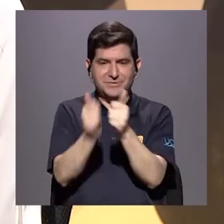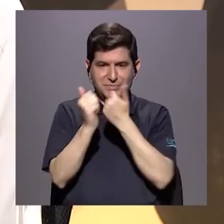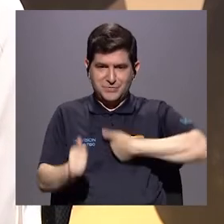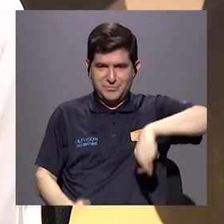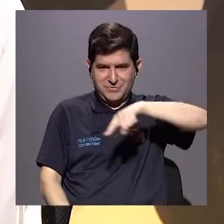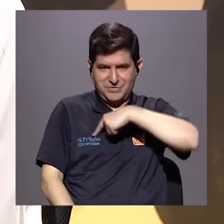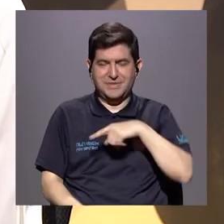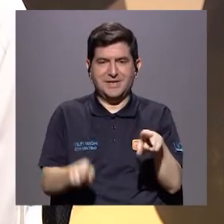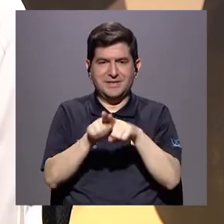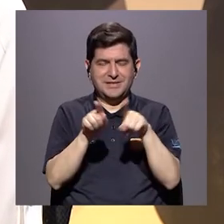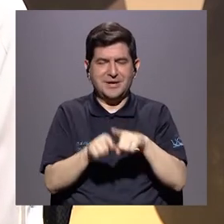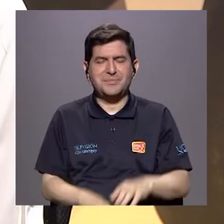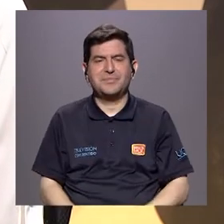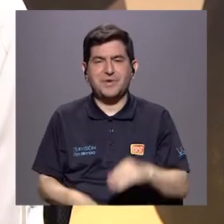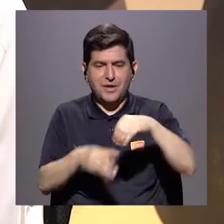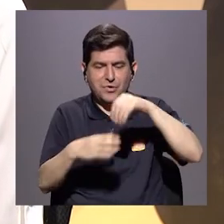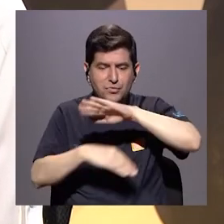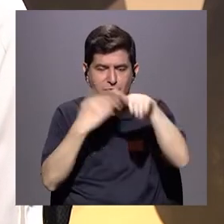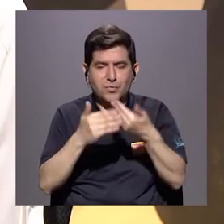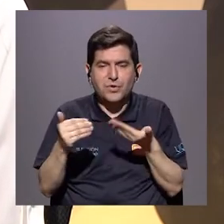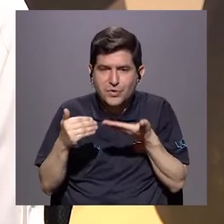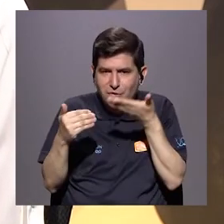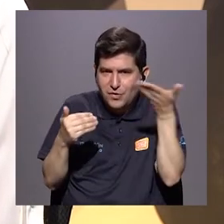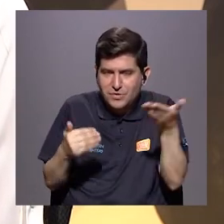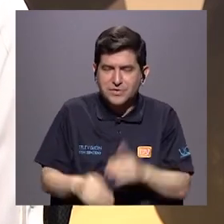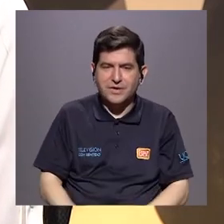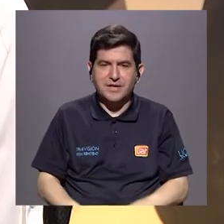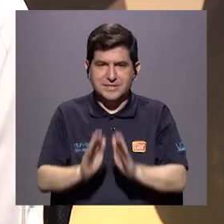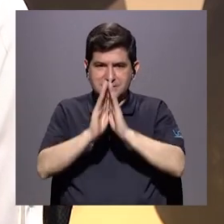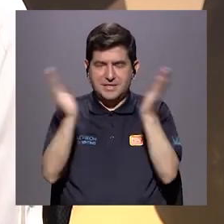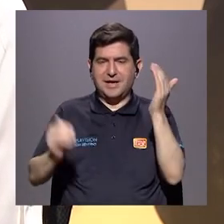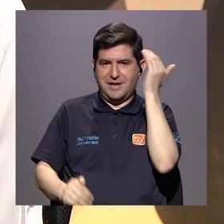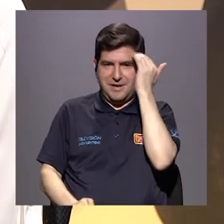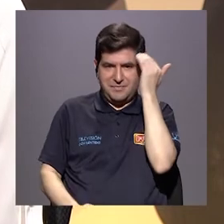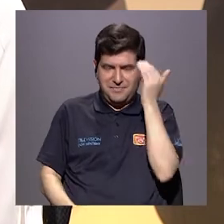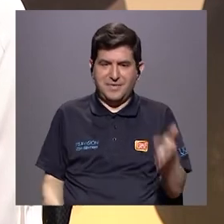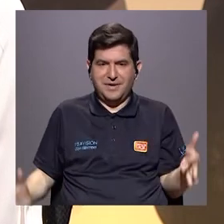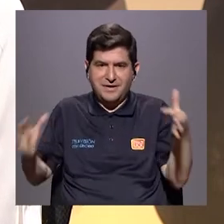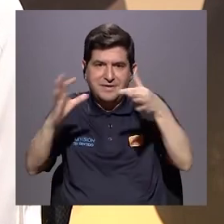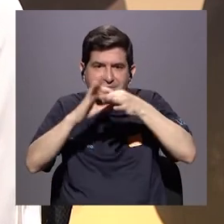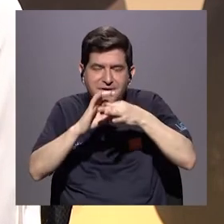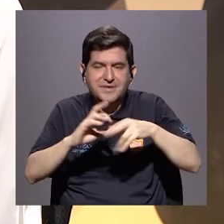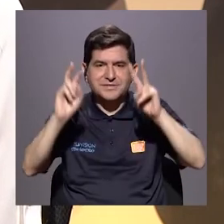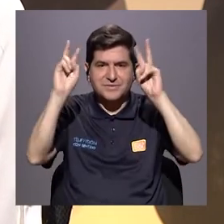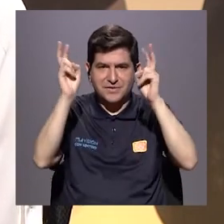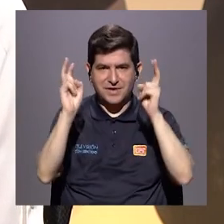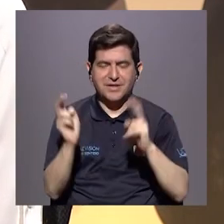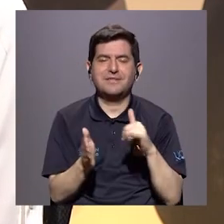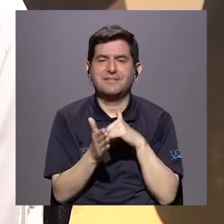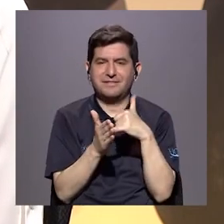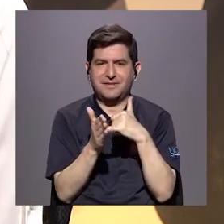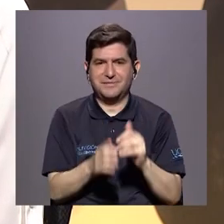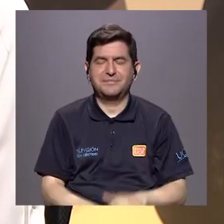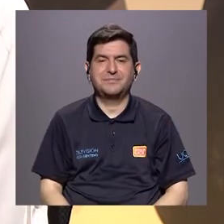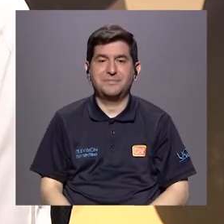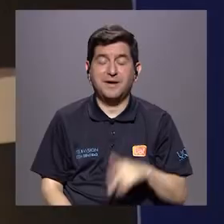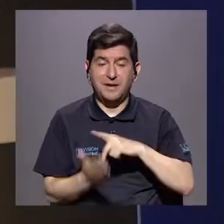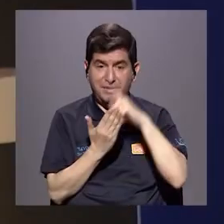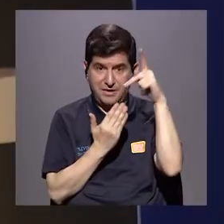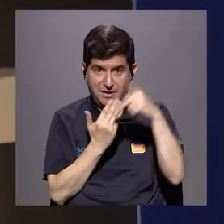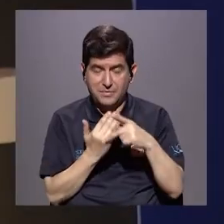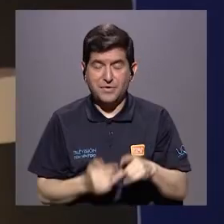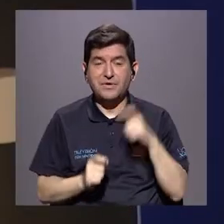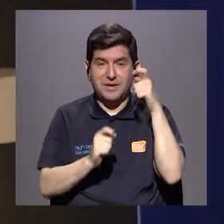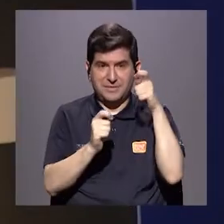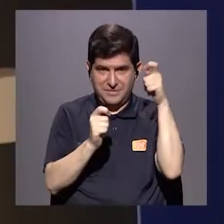nosotros y por habernos aportado todos estos elementos para ampliar el conocimiento sobre esta temática tan delicada. Este programa